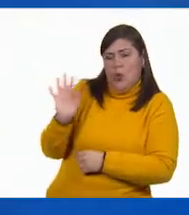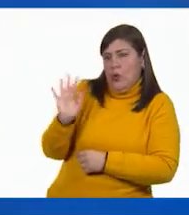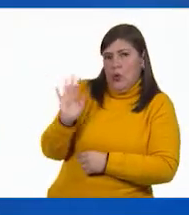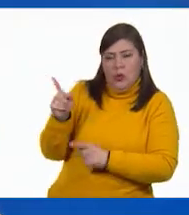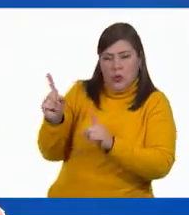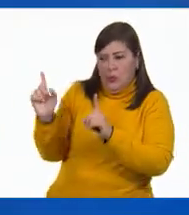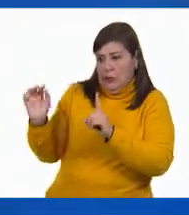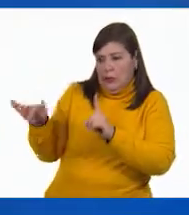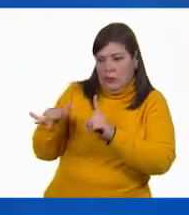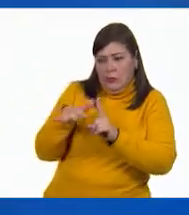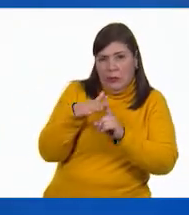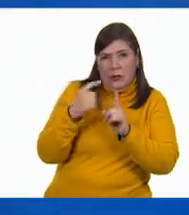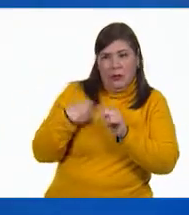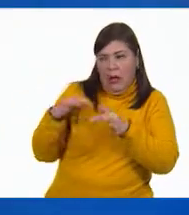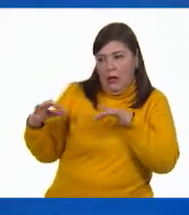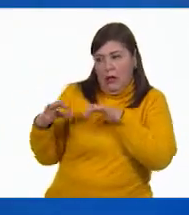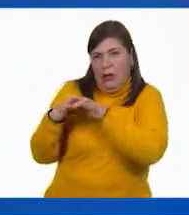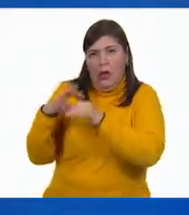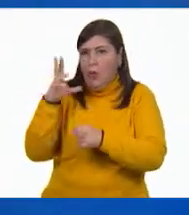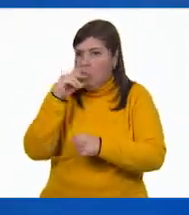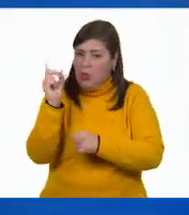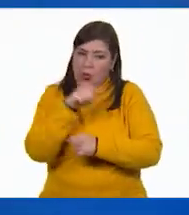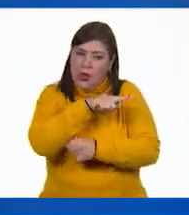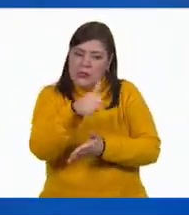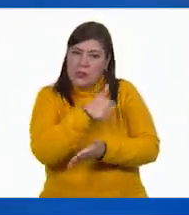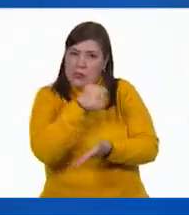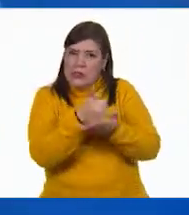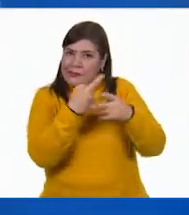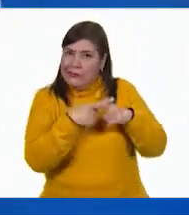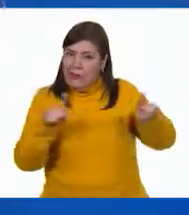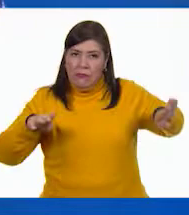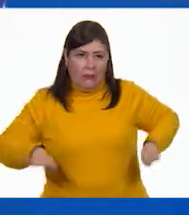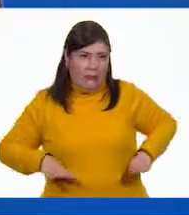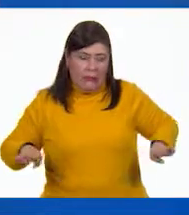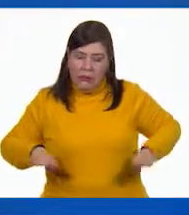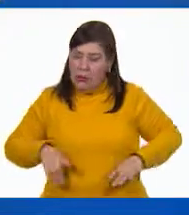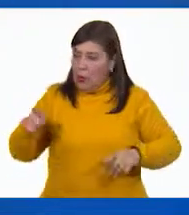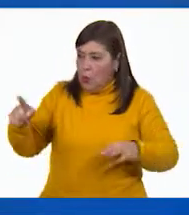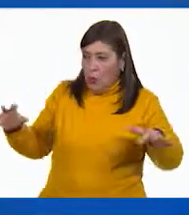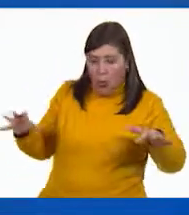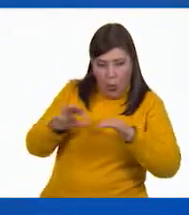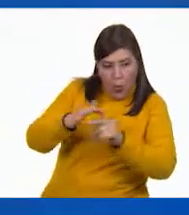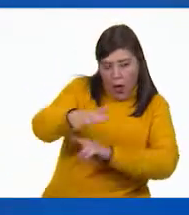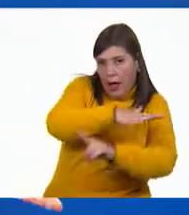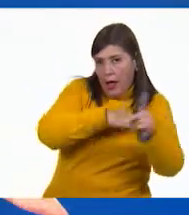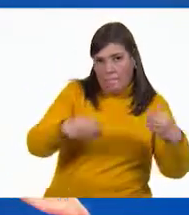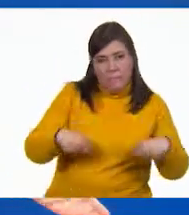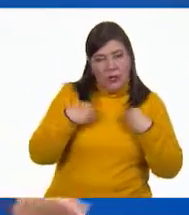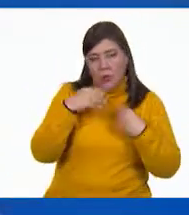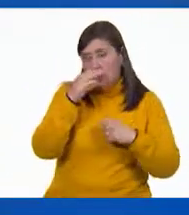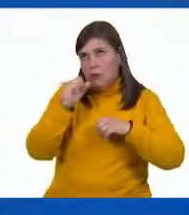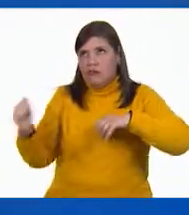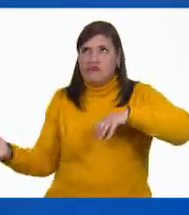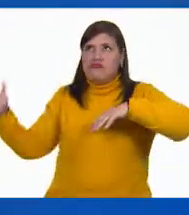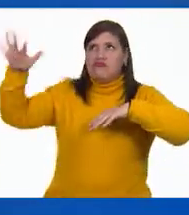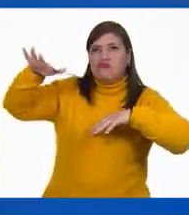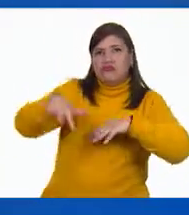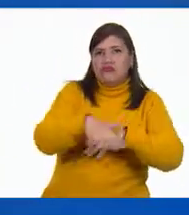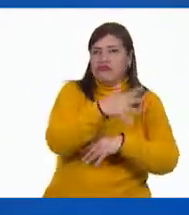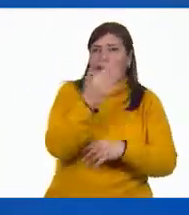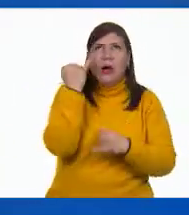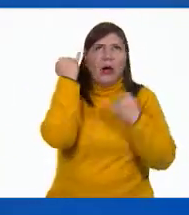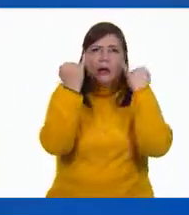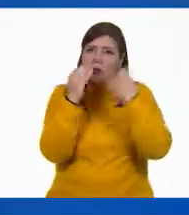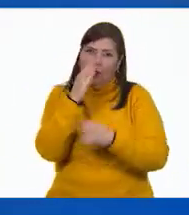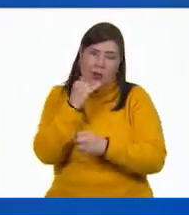ser. La vida en la ciudad era muy distinta. Nada que ella con su ingenuidad de ola se hubiera podido imaginar.